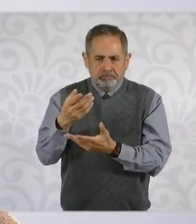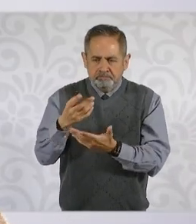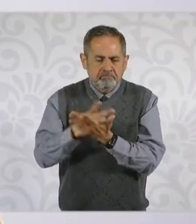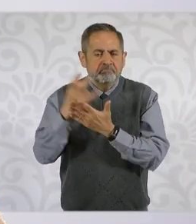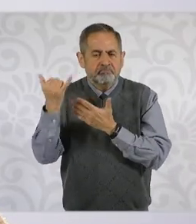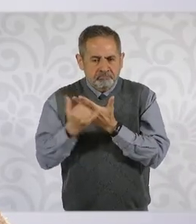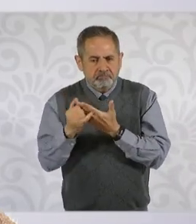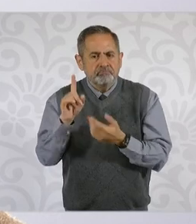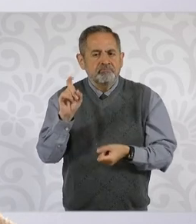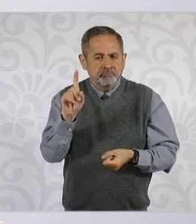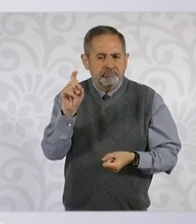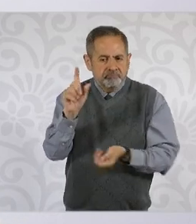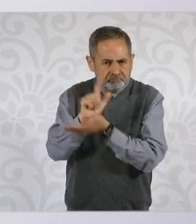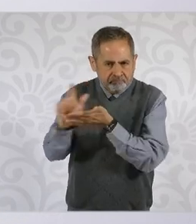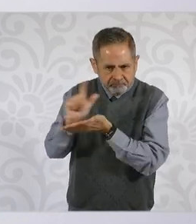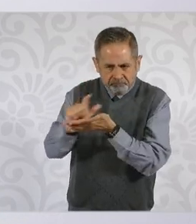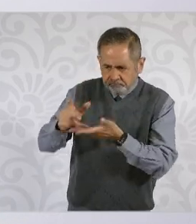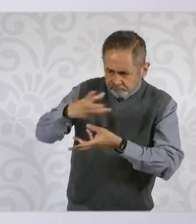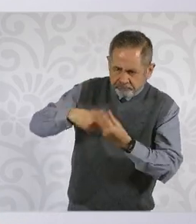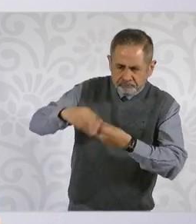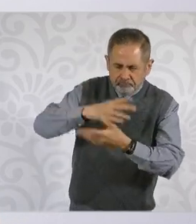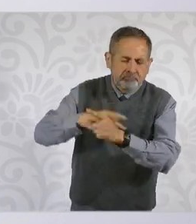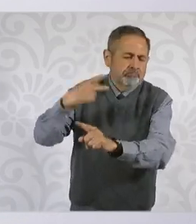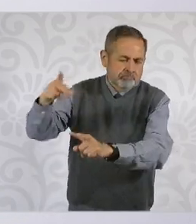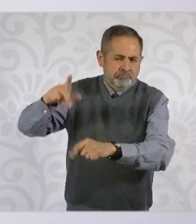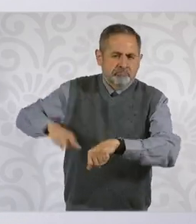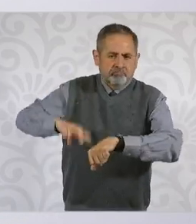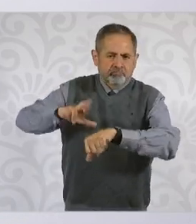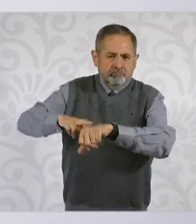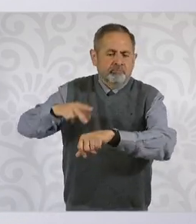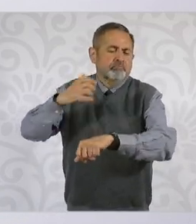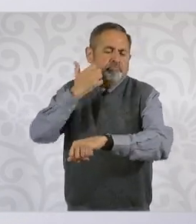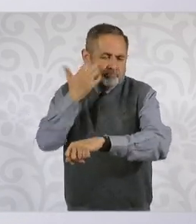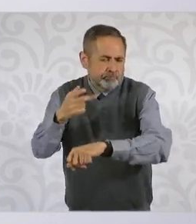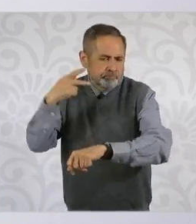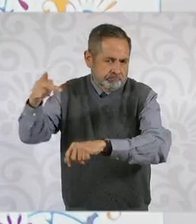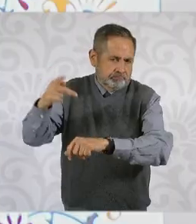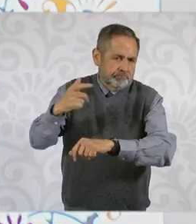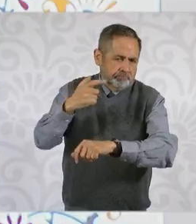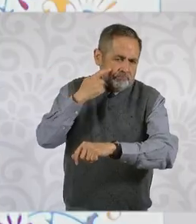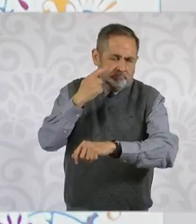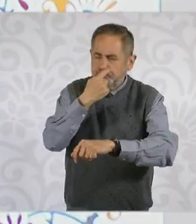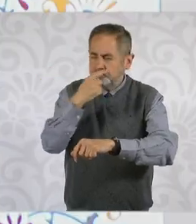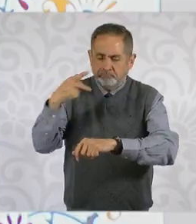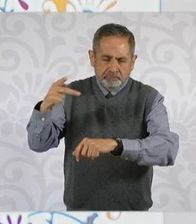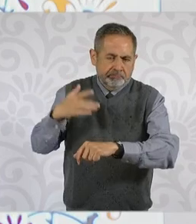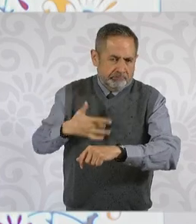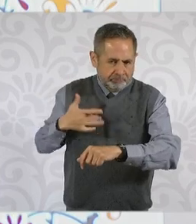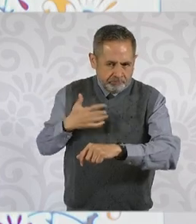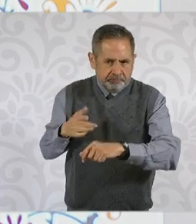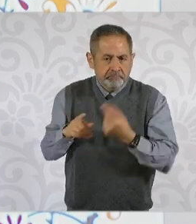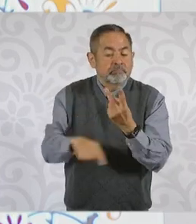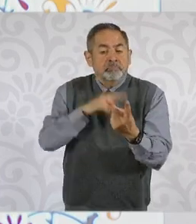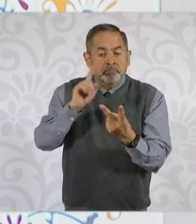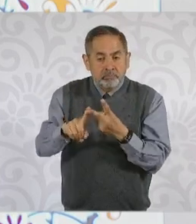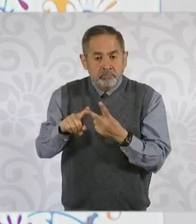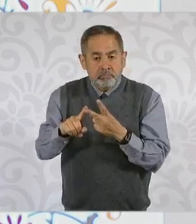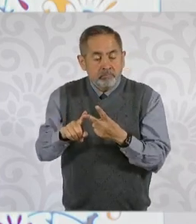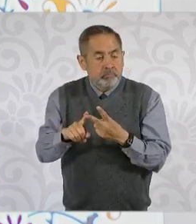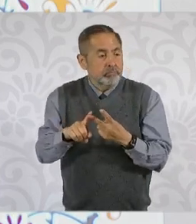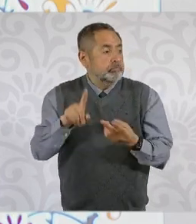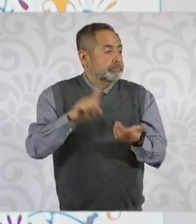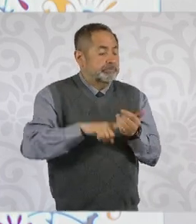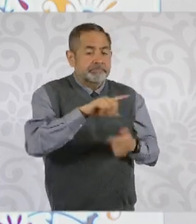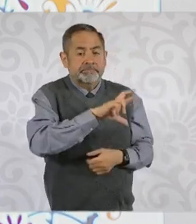Entonces, él tiene un proyecto de reciclamiento de agua y, por otro lado, tiene un proyecto de inversión privada